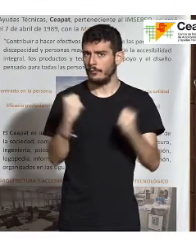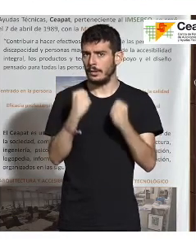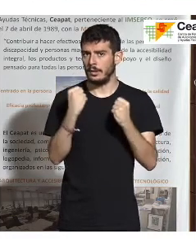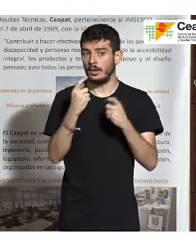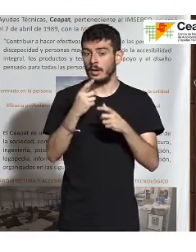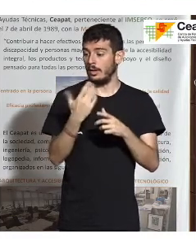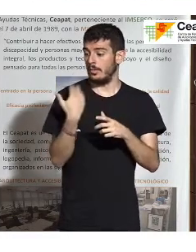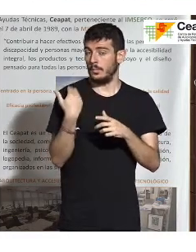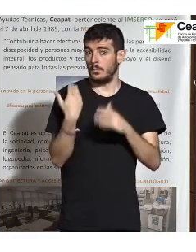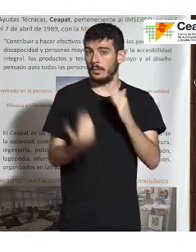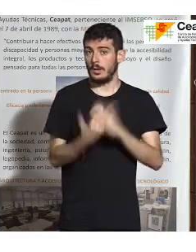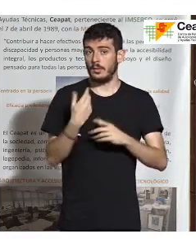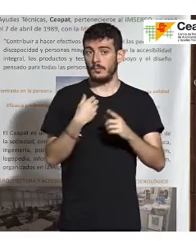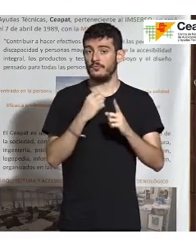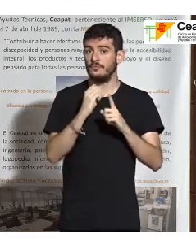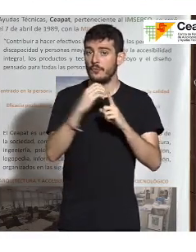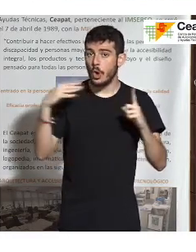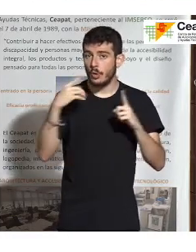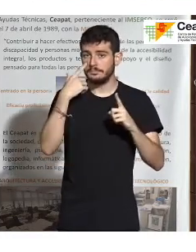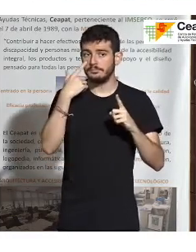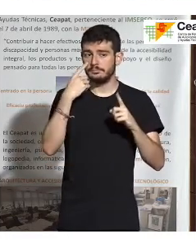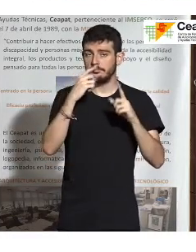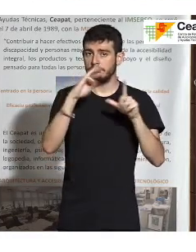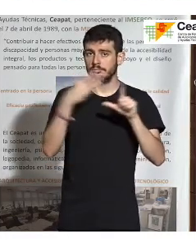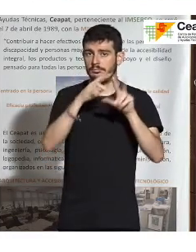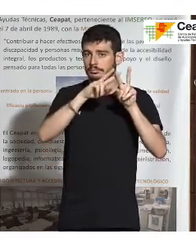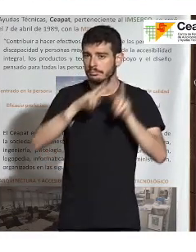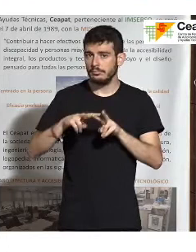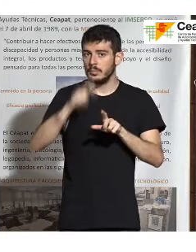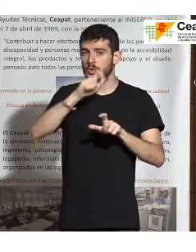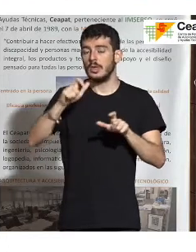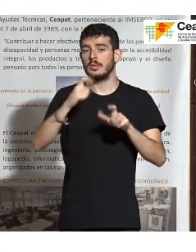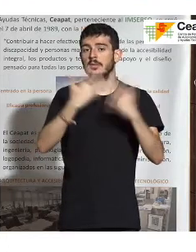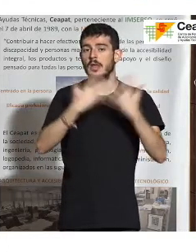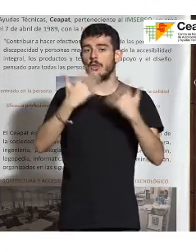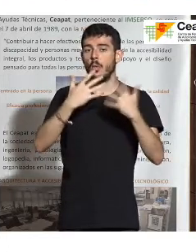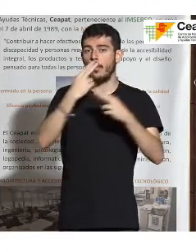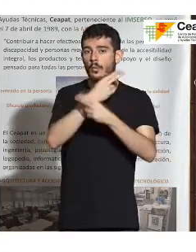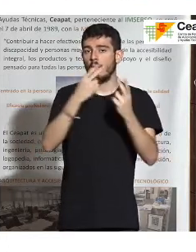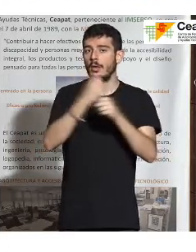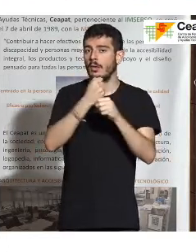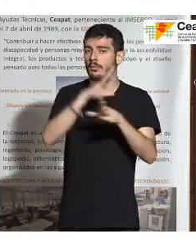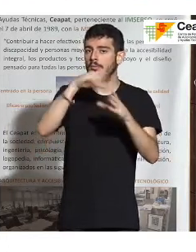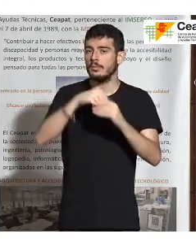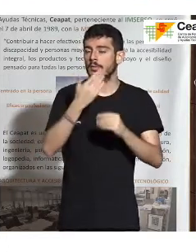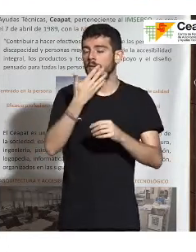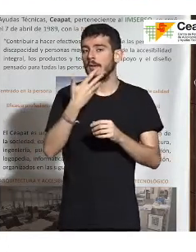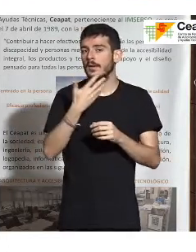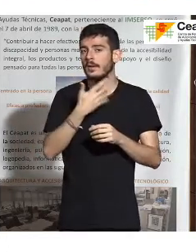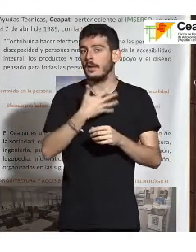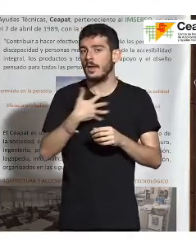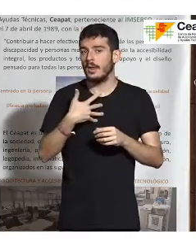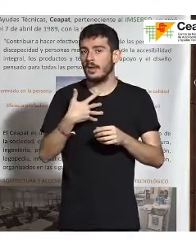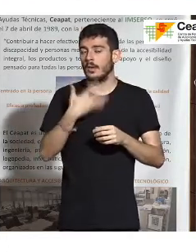y hay muchas personas que trabajan en la Administración Pública que quieren conocer cómo aplicar la